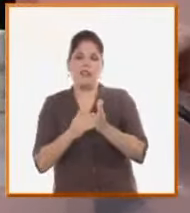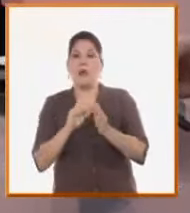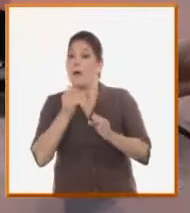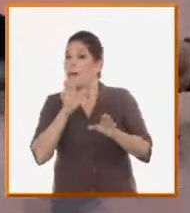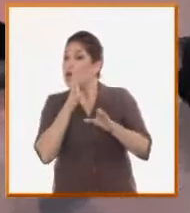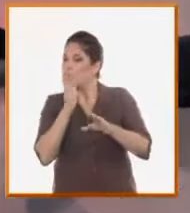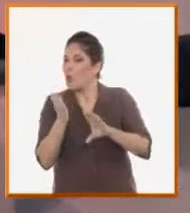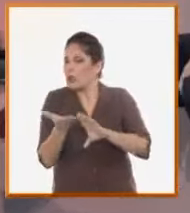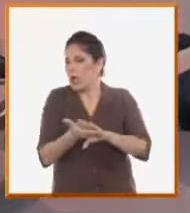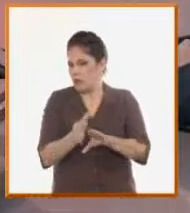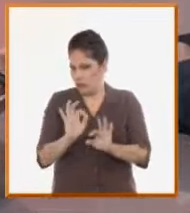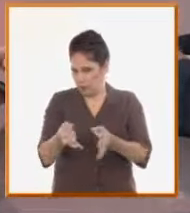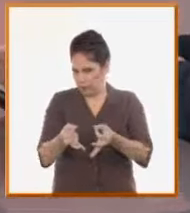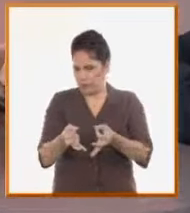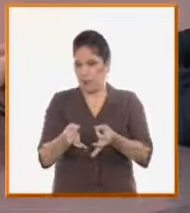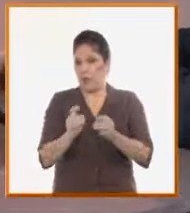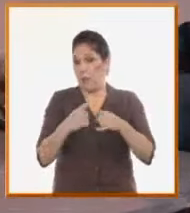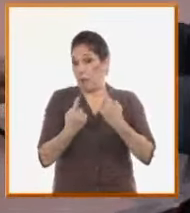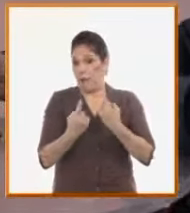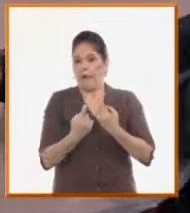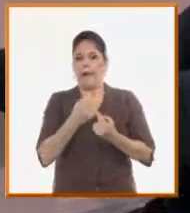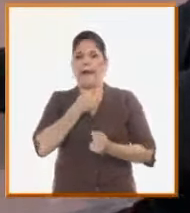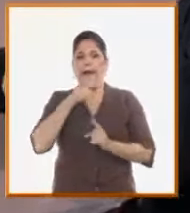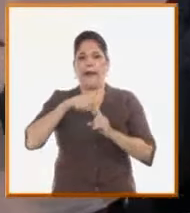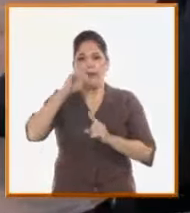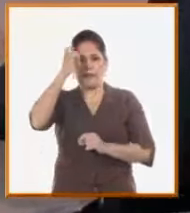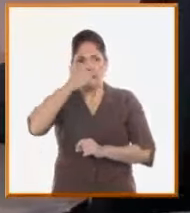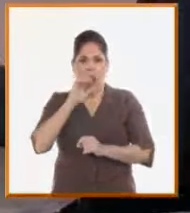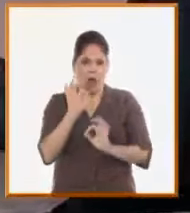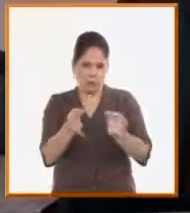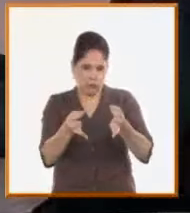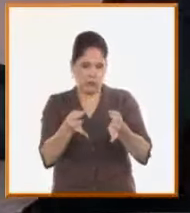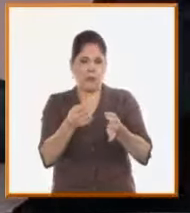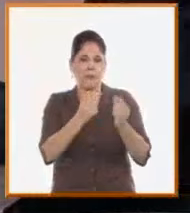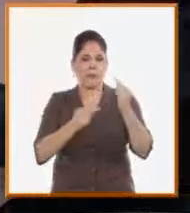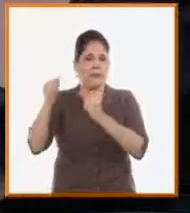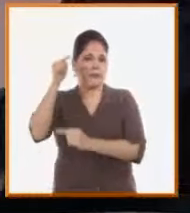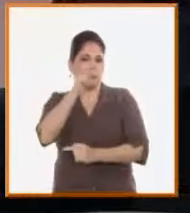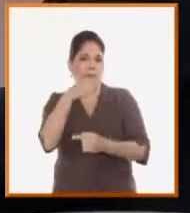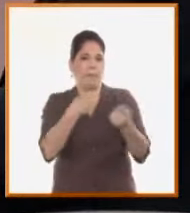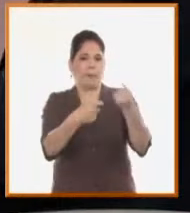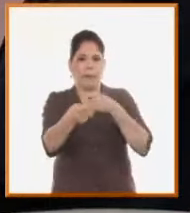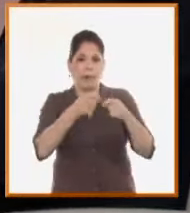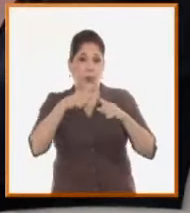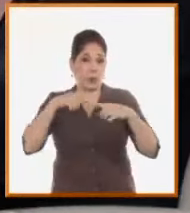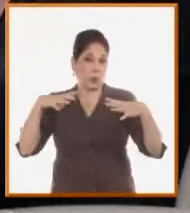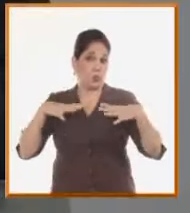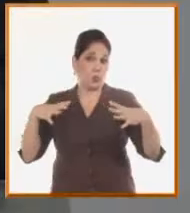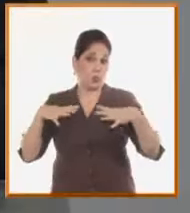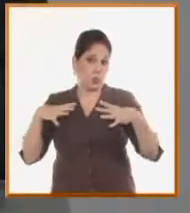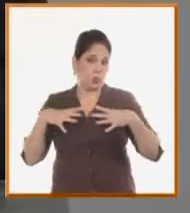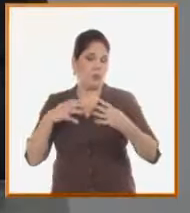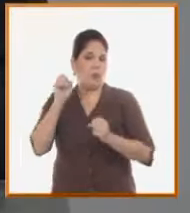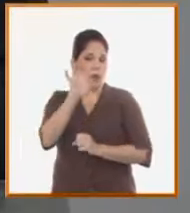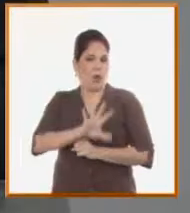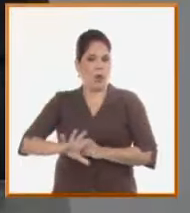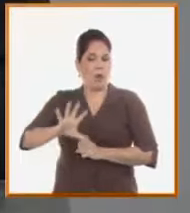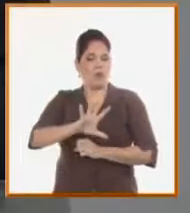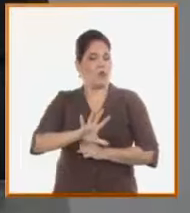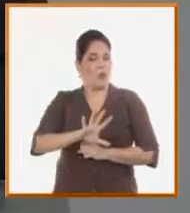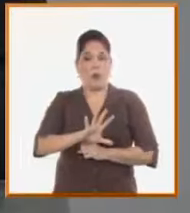eso hoy constituye un obstáculo principalmente en nuestro segundo mercado de emisión, que son los europeos